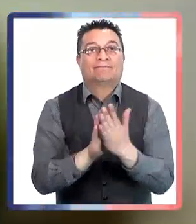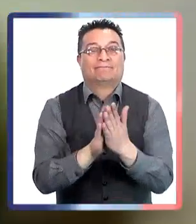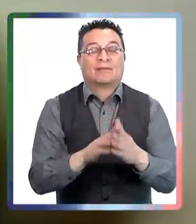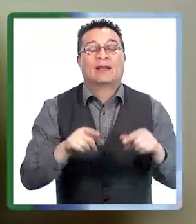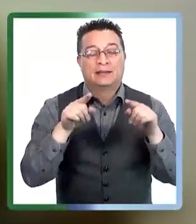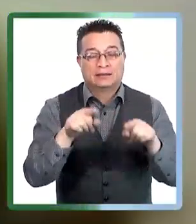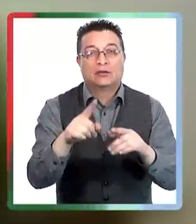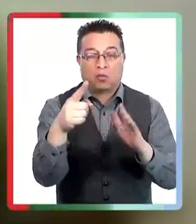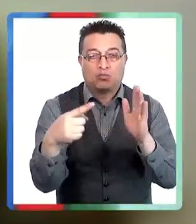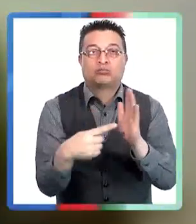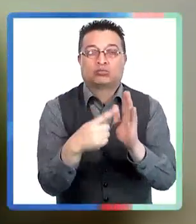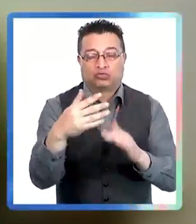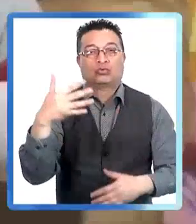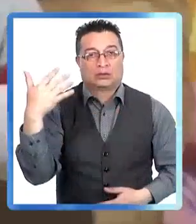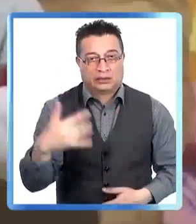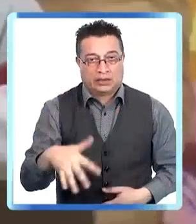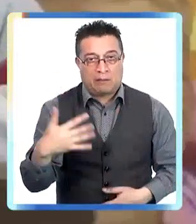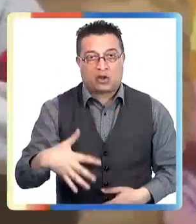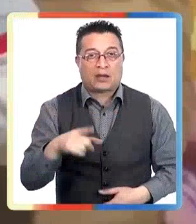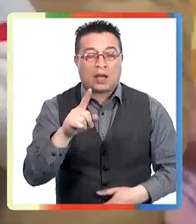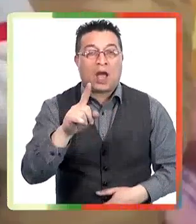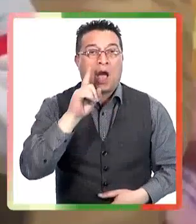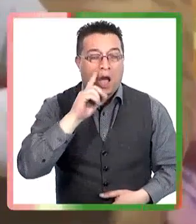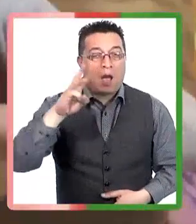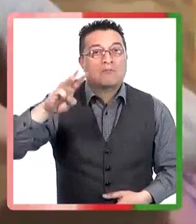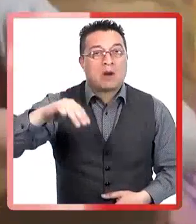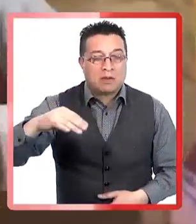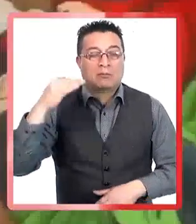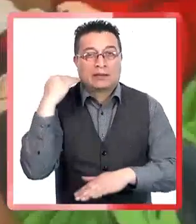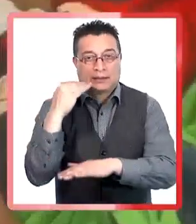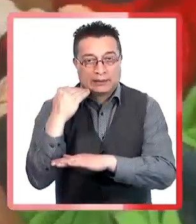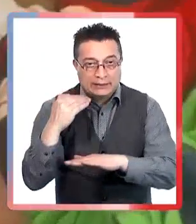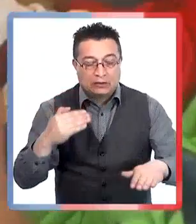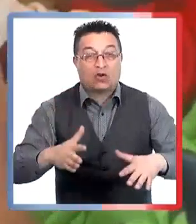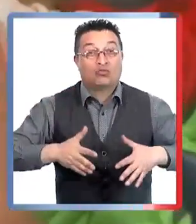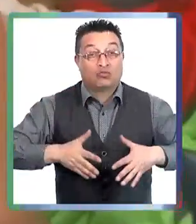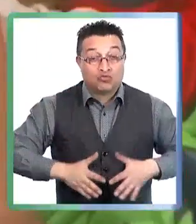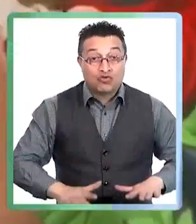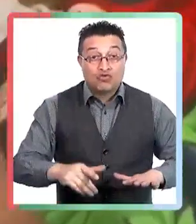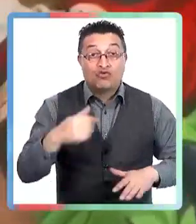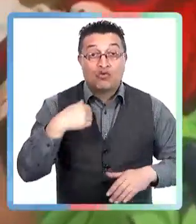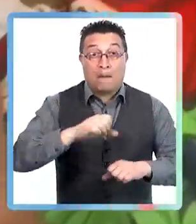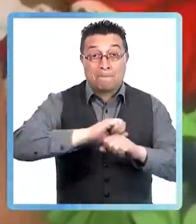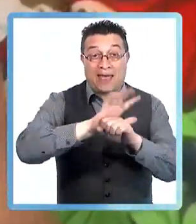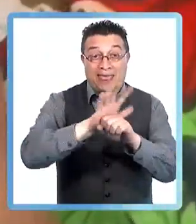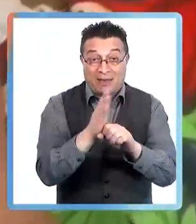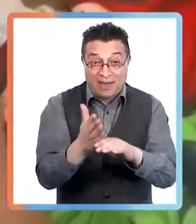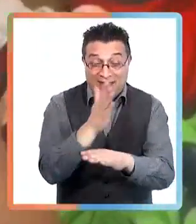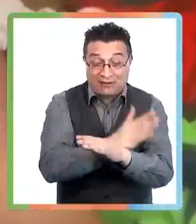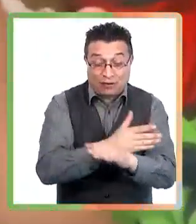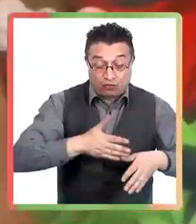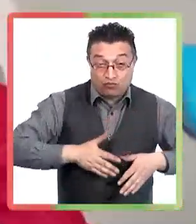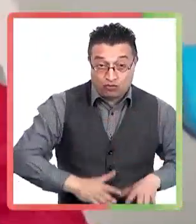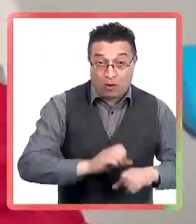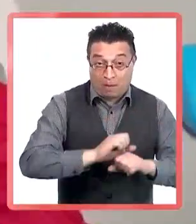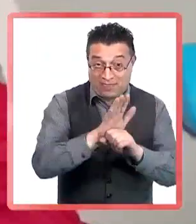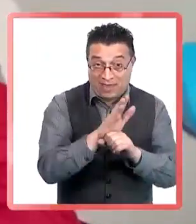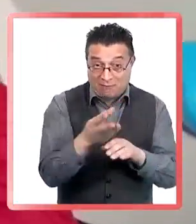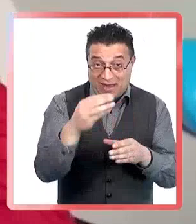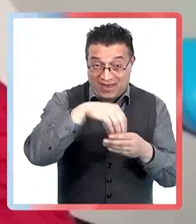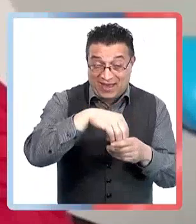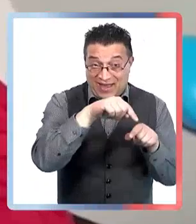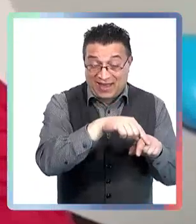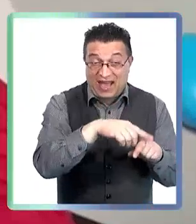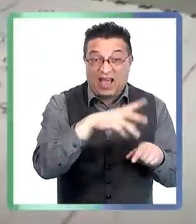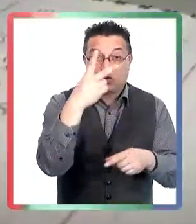pandemia, estuvieron dos años encerrados, no se expusieron a virus y por lo tanto salieron a circular, se expusieron por